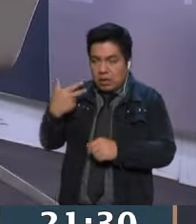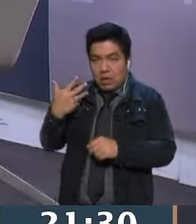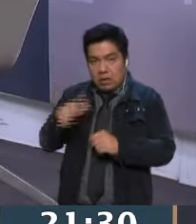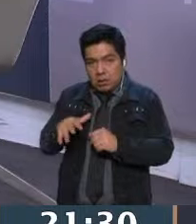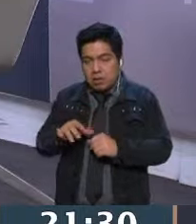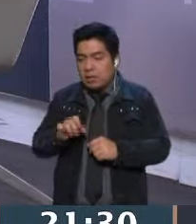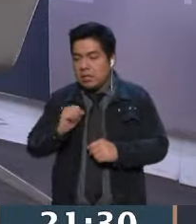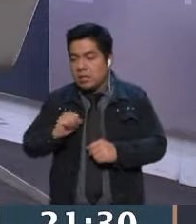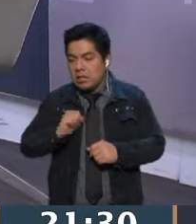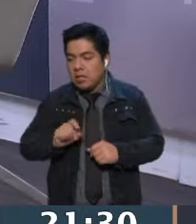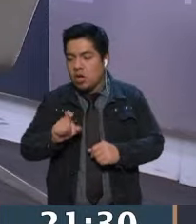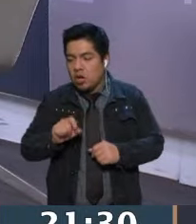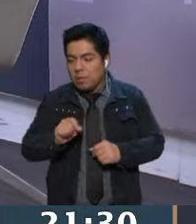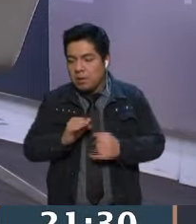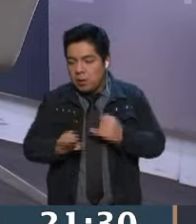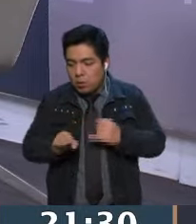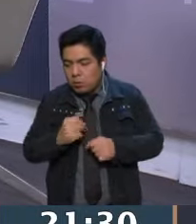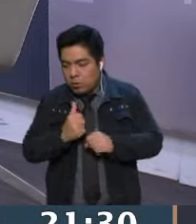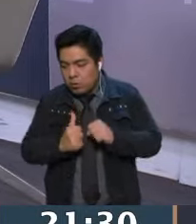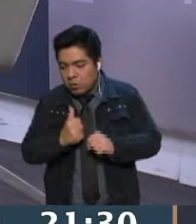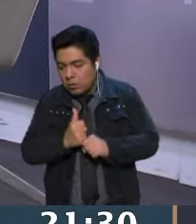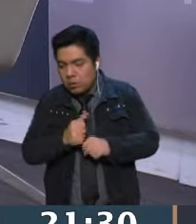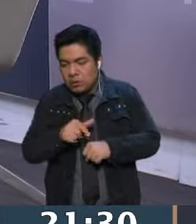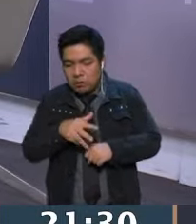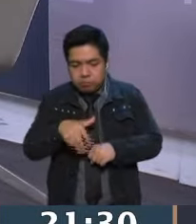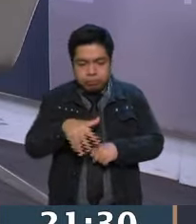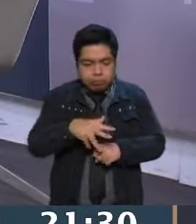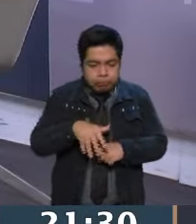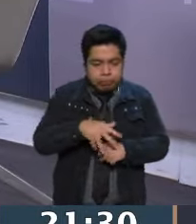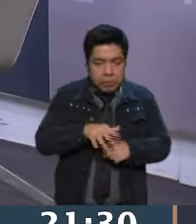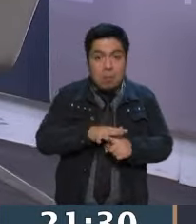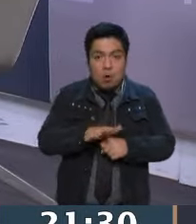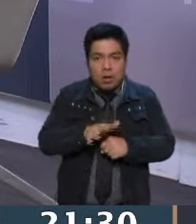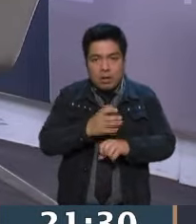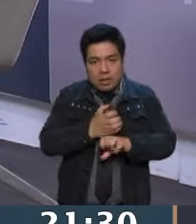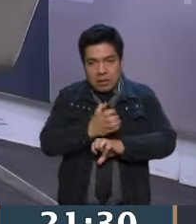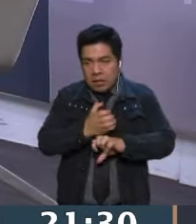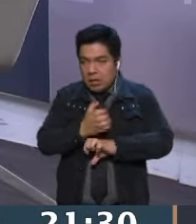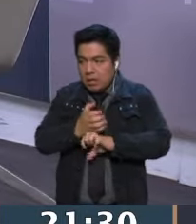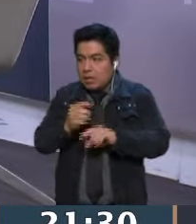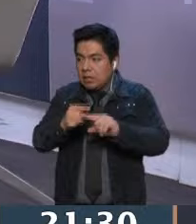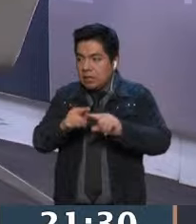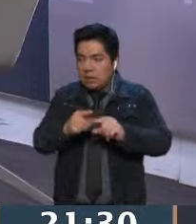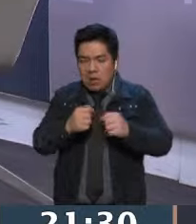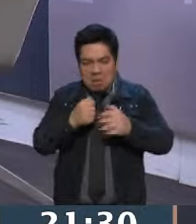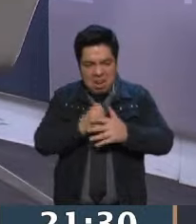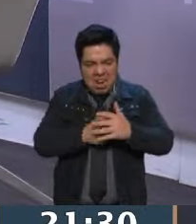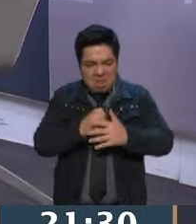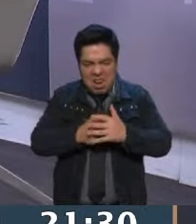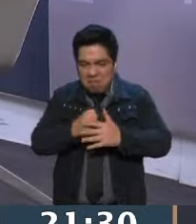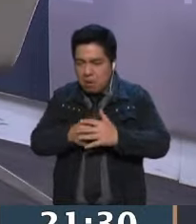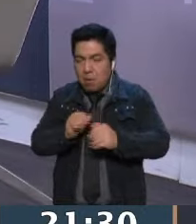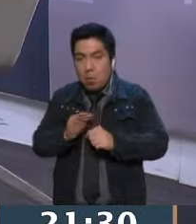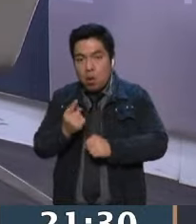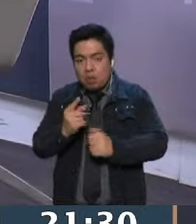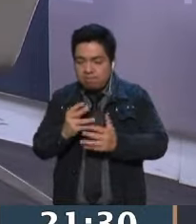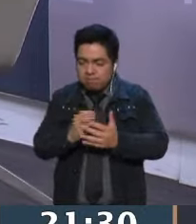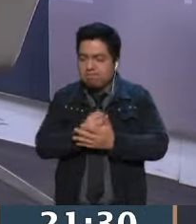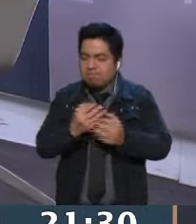del siglo XX fue esta búsqueda por la independencia y autonomía de los estados en nuestro país, que justamente era